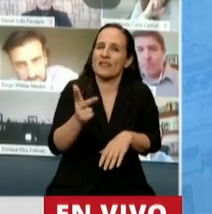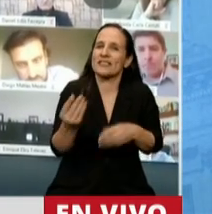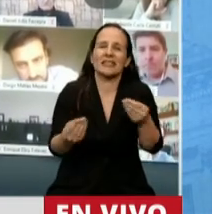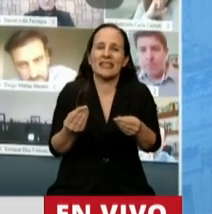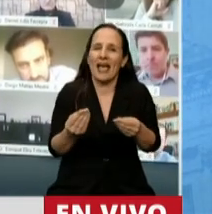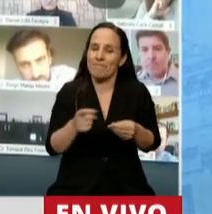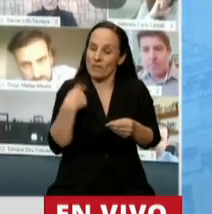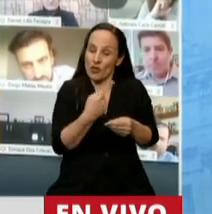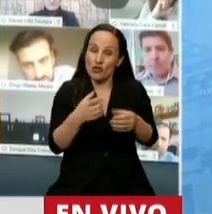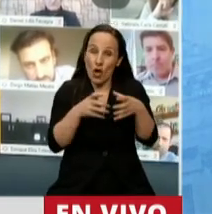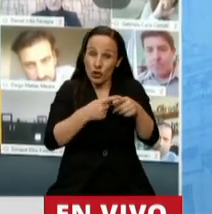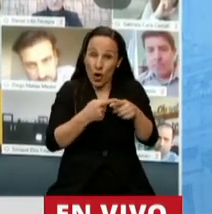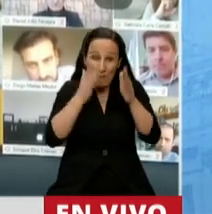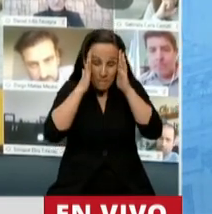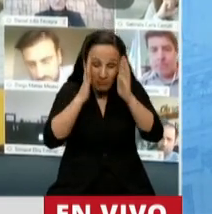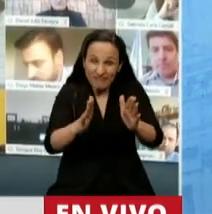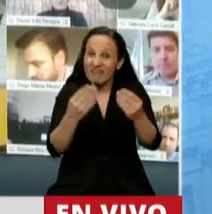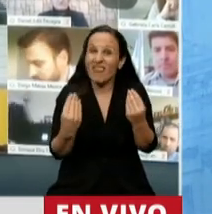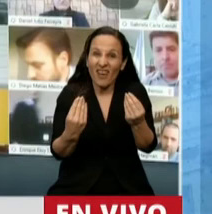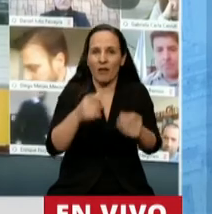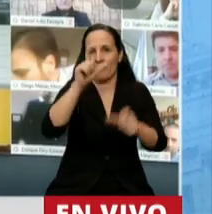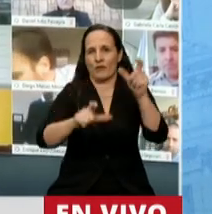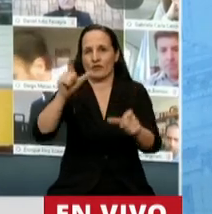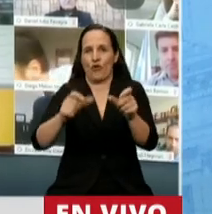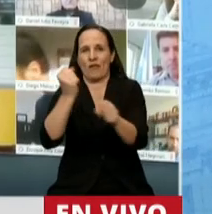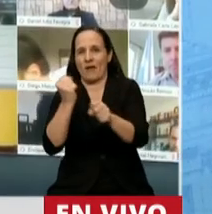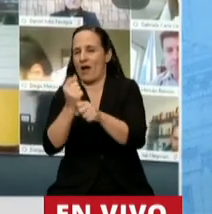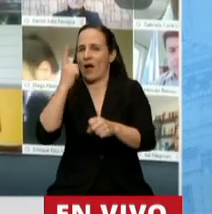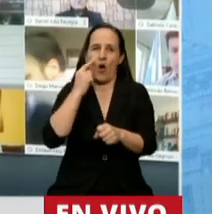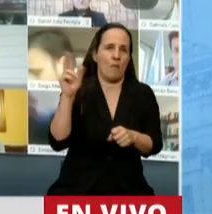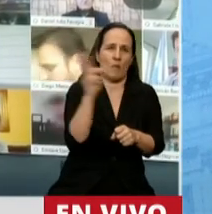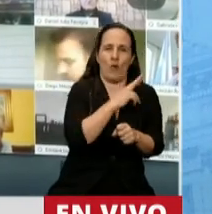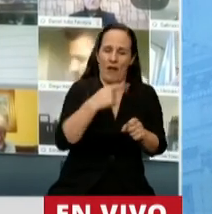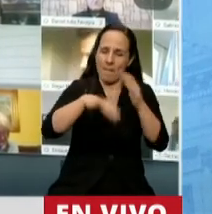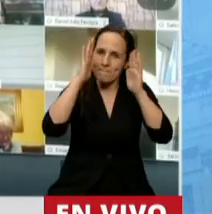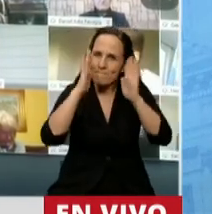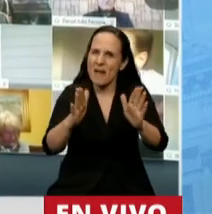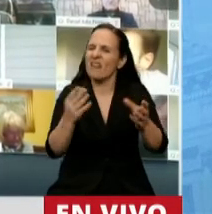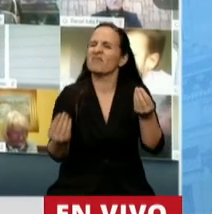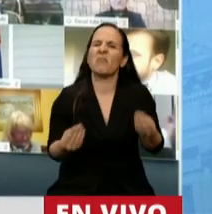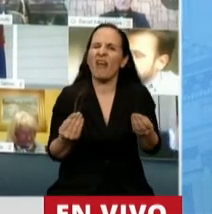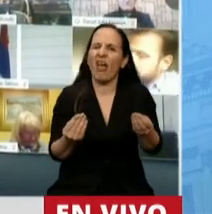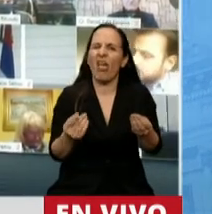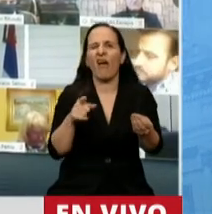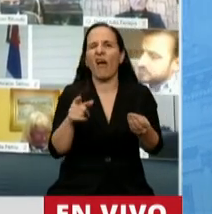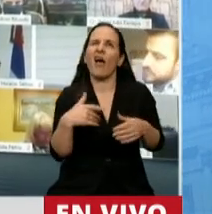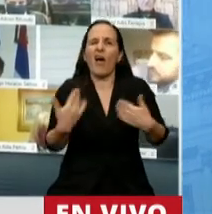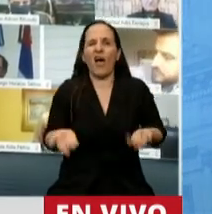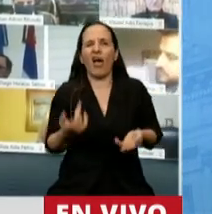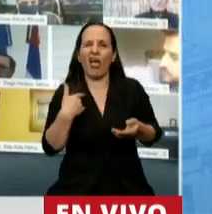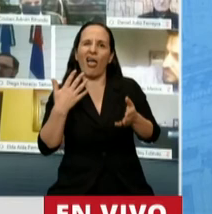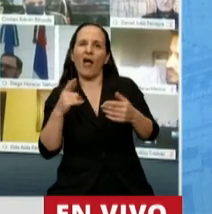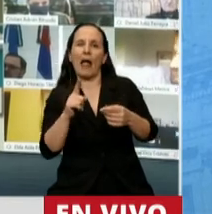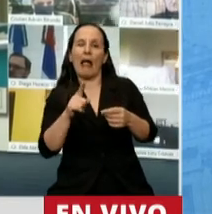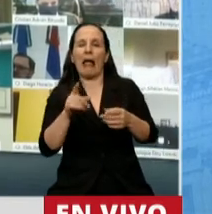centro de la escena a los trabajadores y trabajadoras, porque no queremos que haya ninguna excusa para dejar